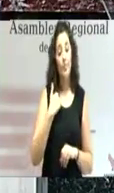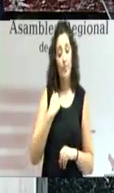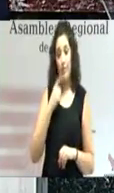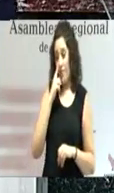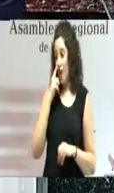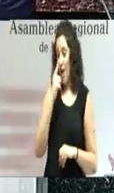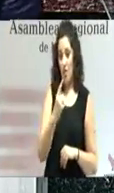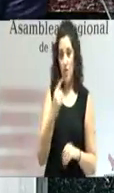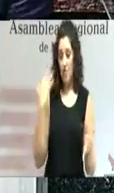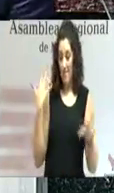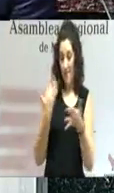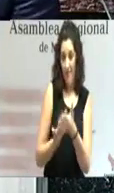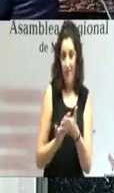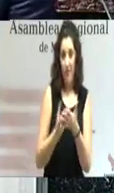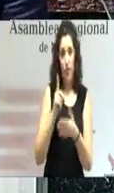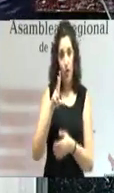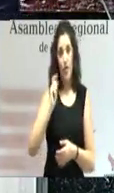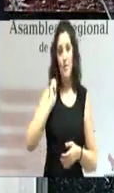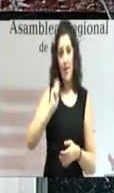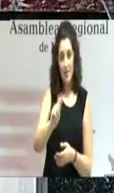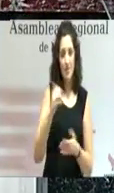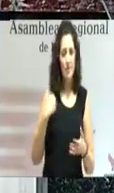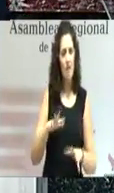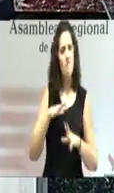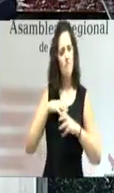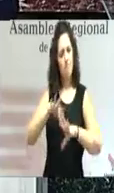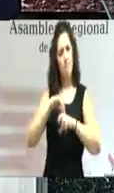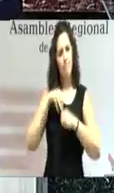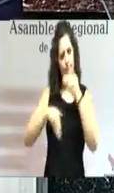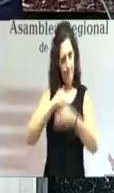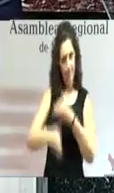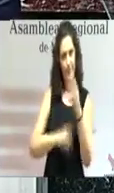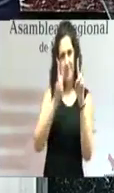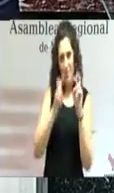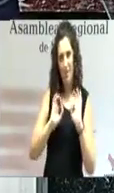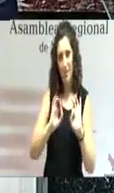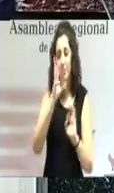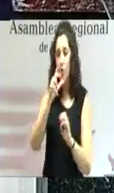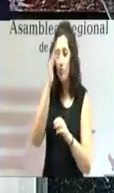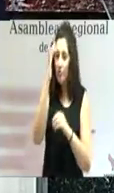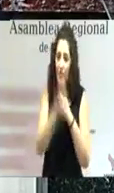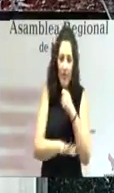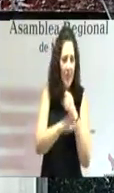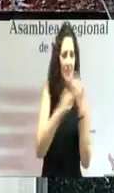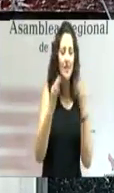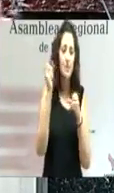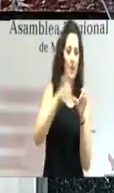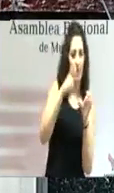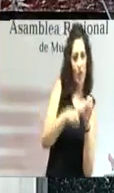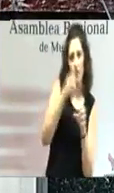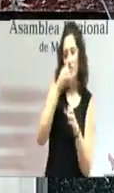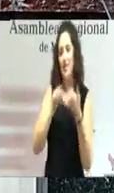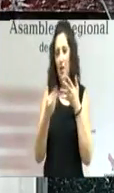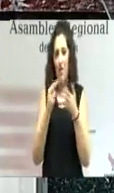transcurridos hasta hoy. Porque se fundamenta precisamente en esos principios de transparencia y de participación, de